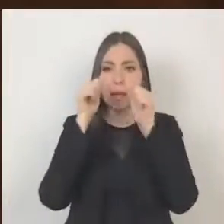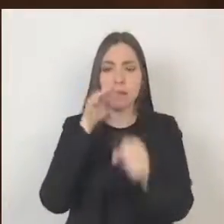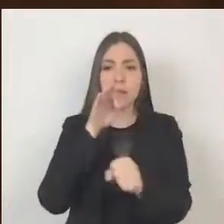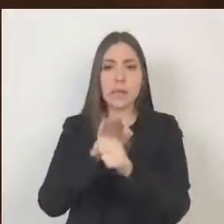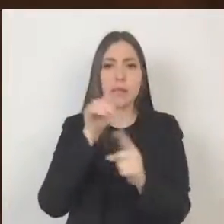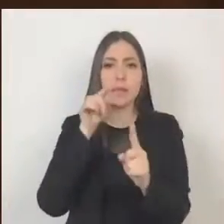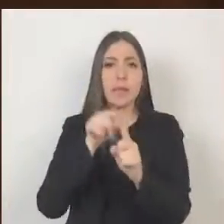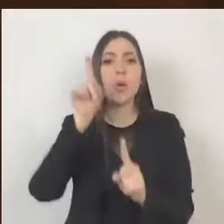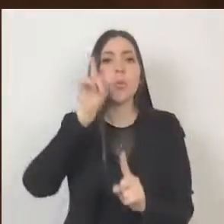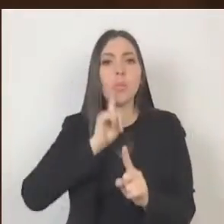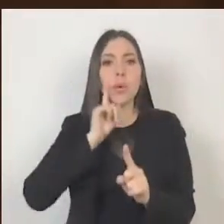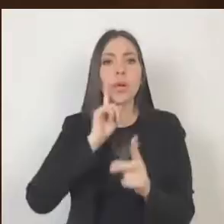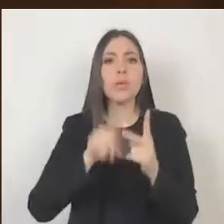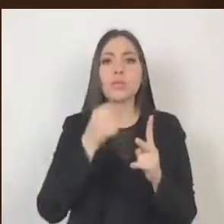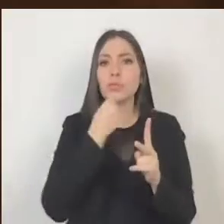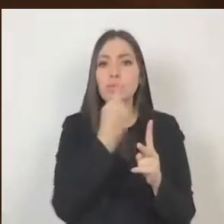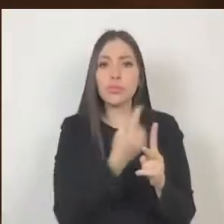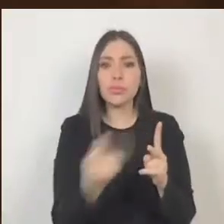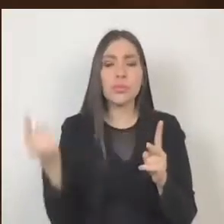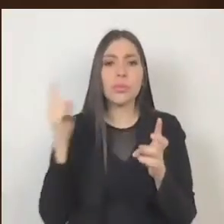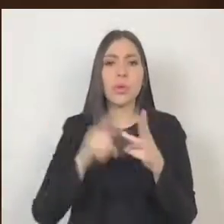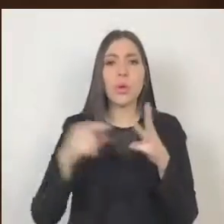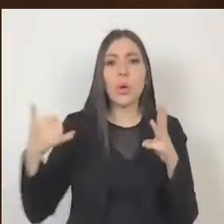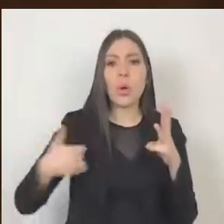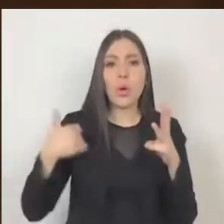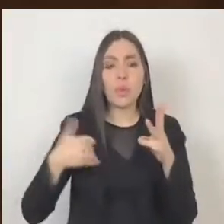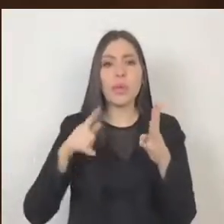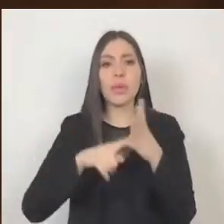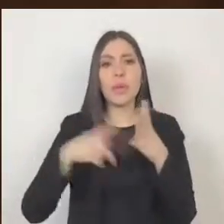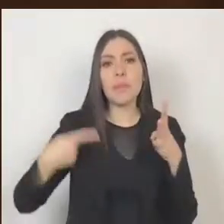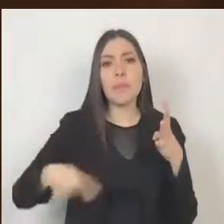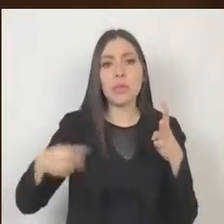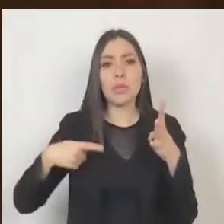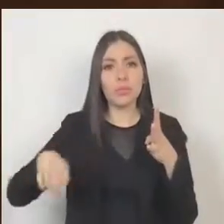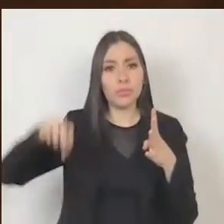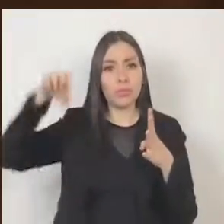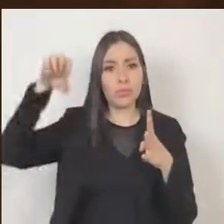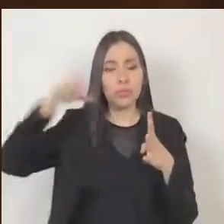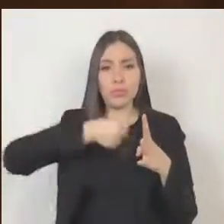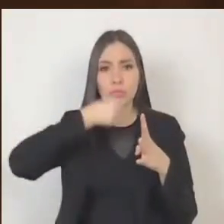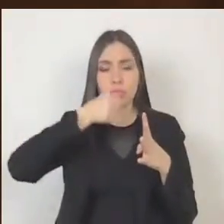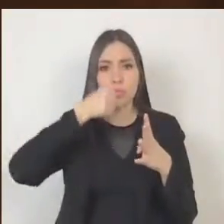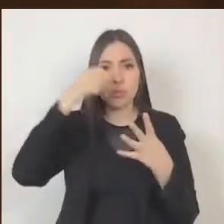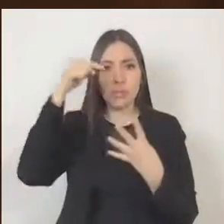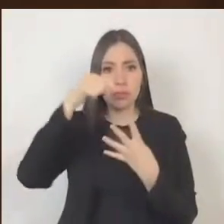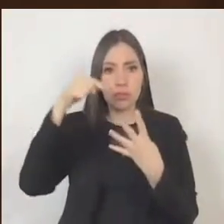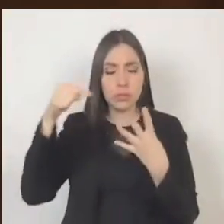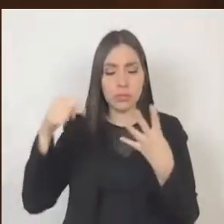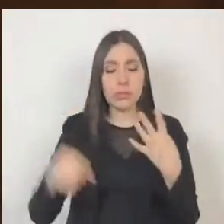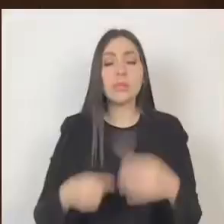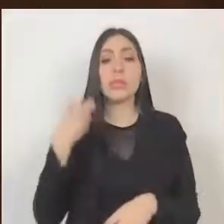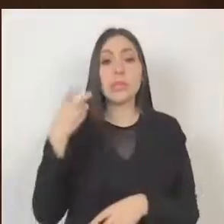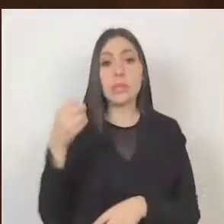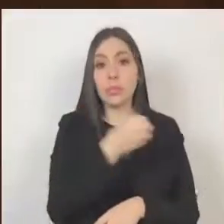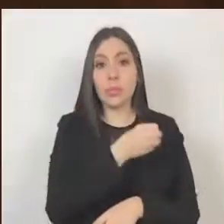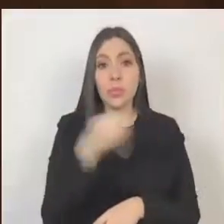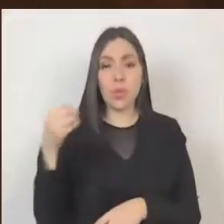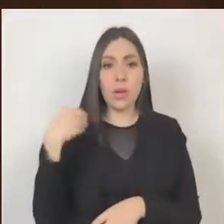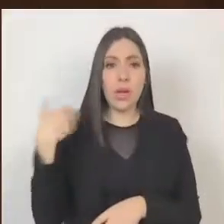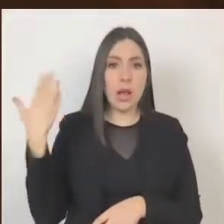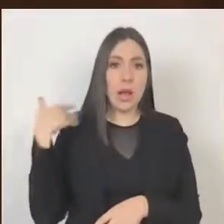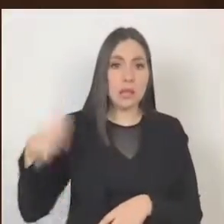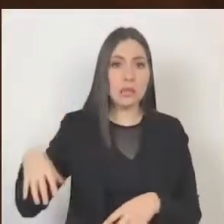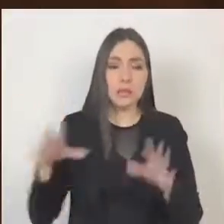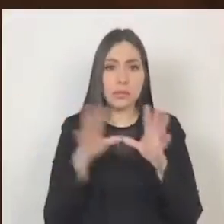niños, adolescentes y personas adultas mayores. En este orden de ideas, debe señalar que el